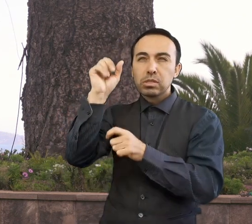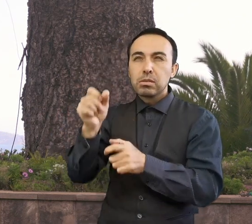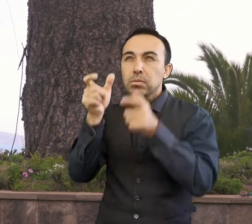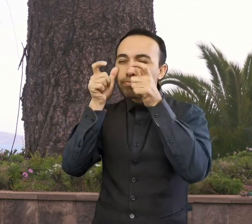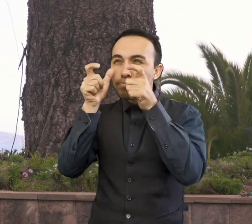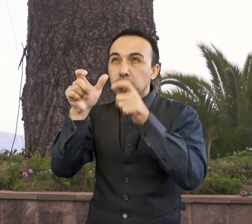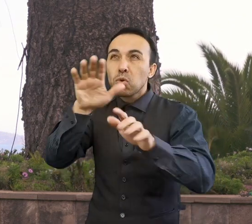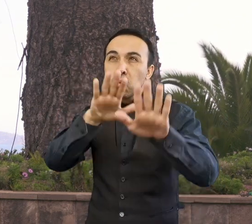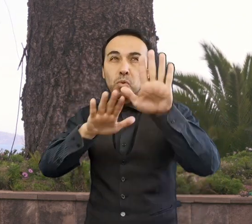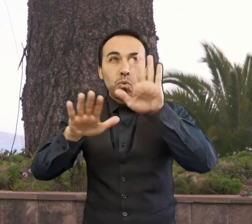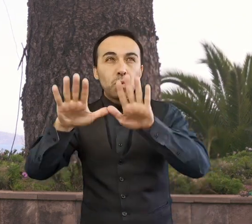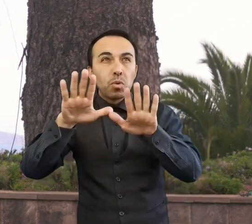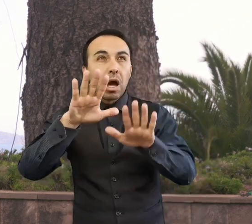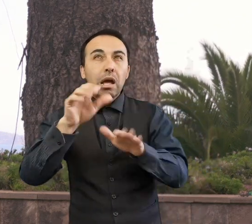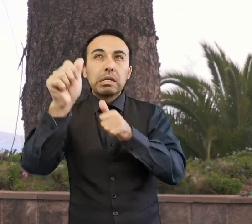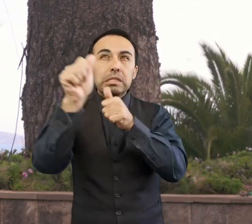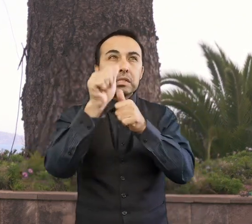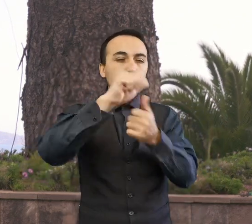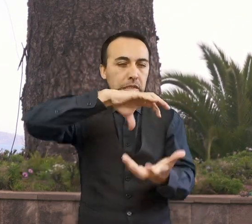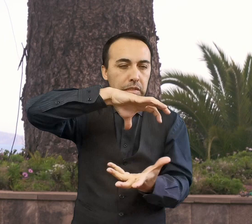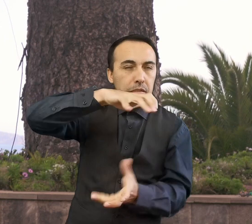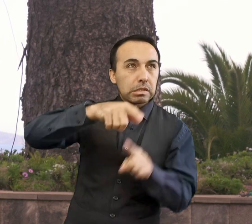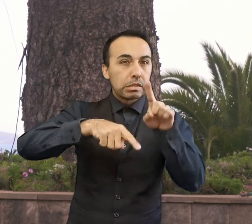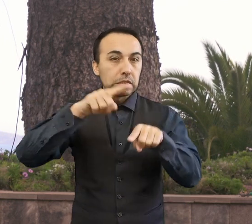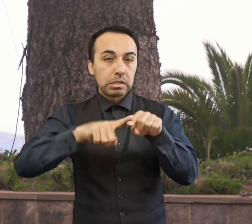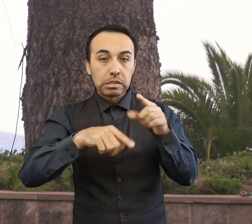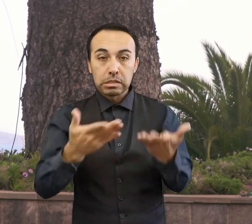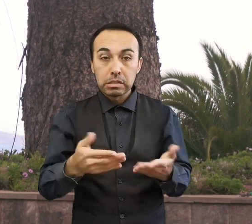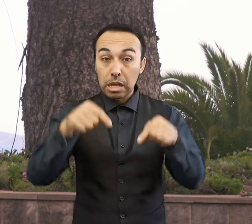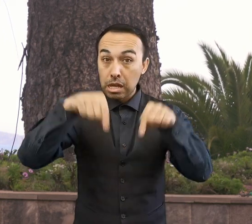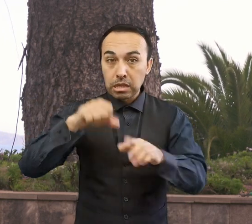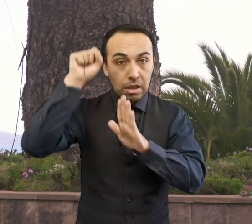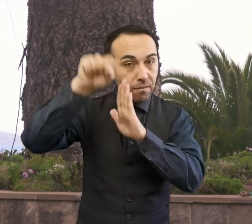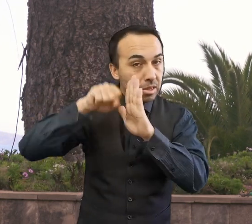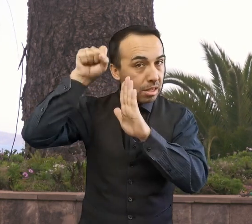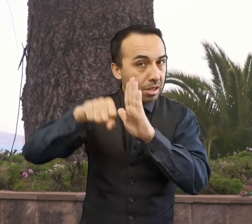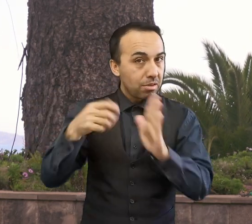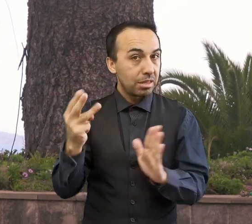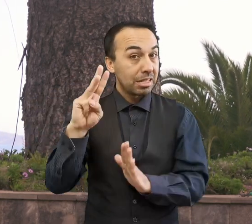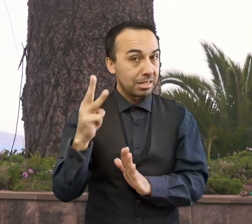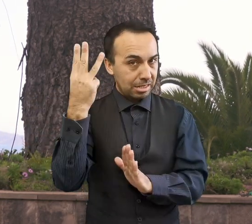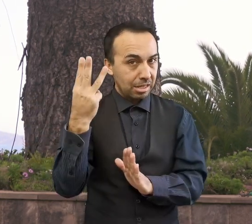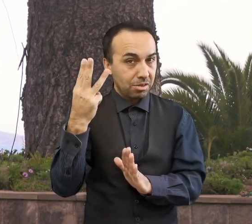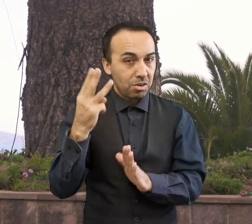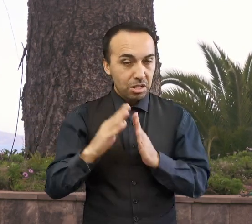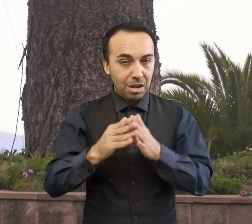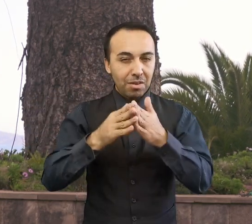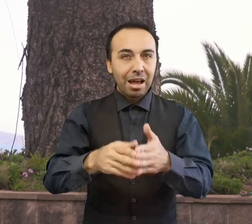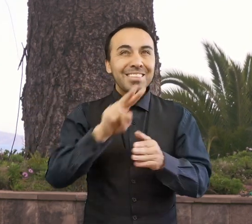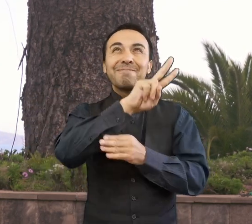y monitorean con especial cuidado aquellos que orbitan cerca de nuestro planeta. En el tercer capítulo de nuestra serie,